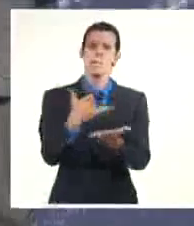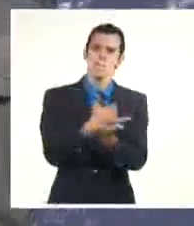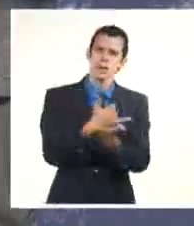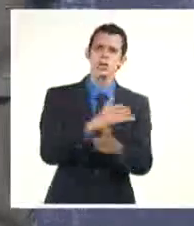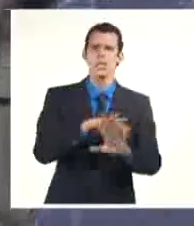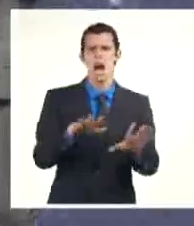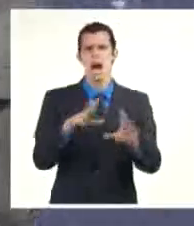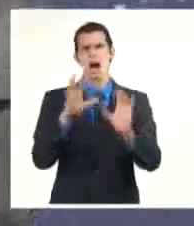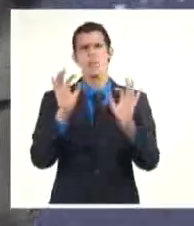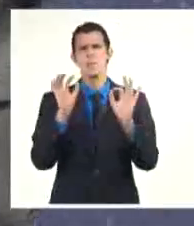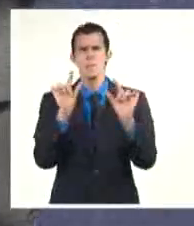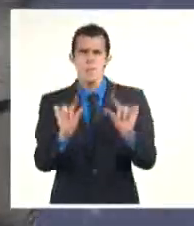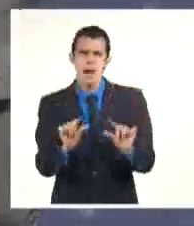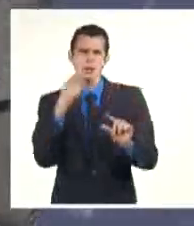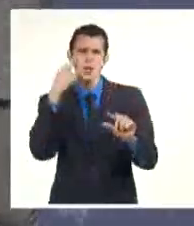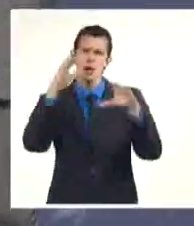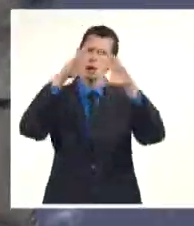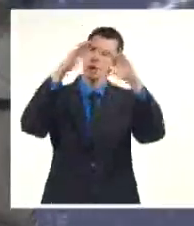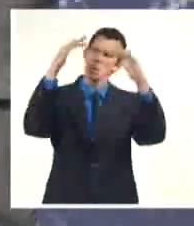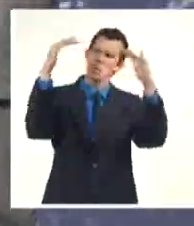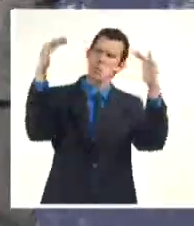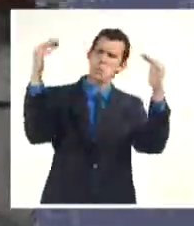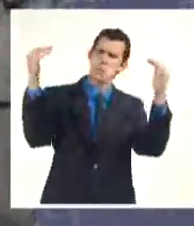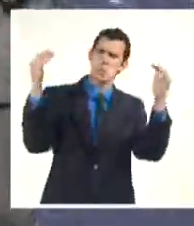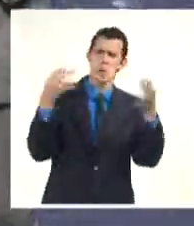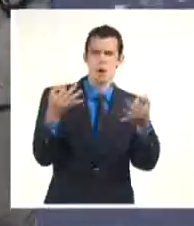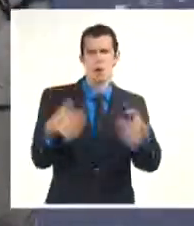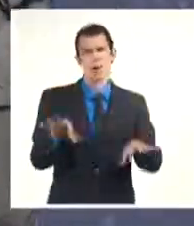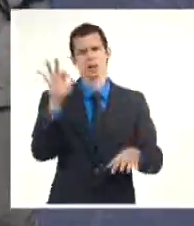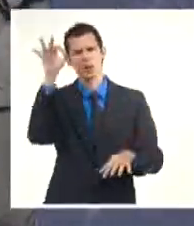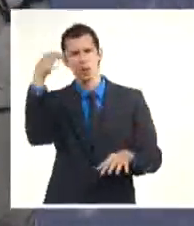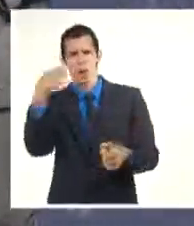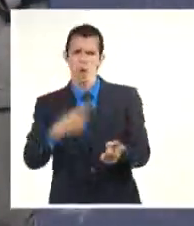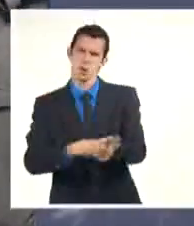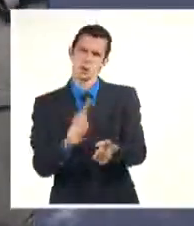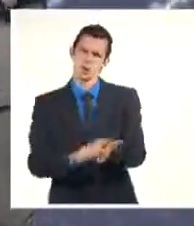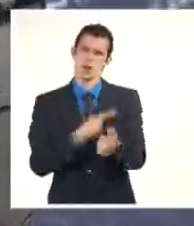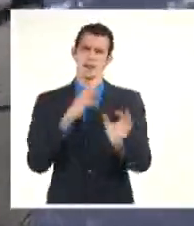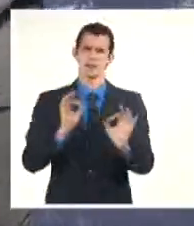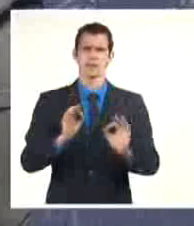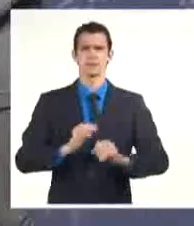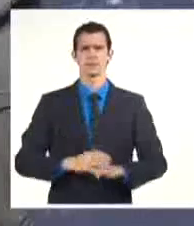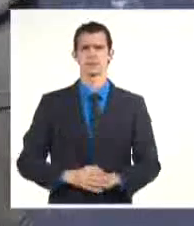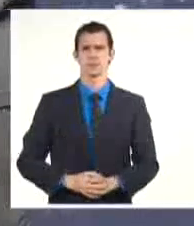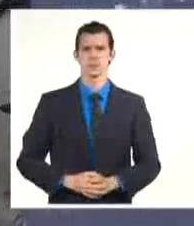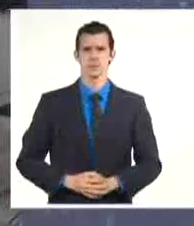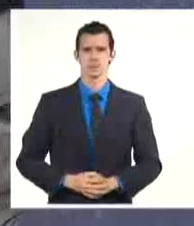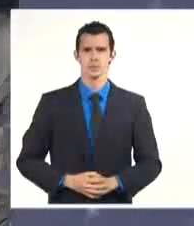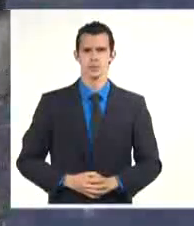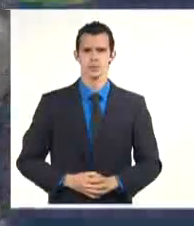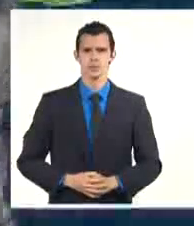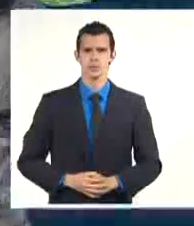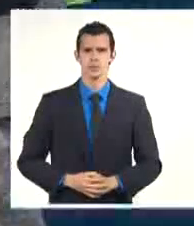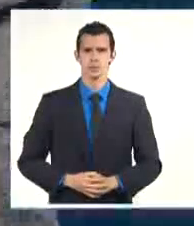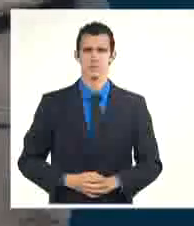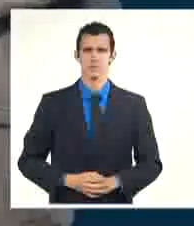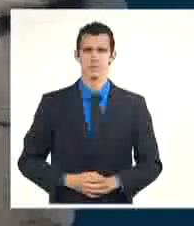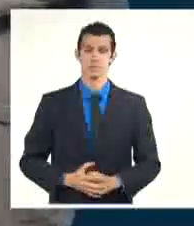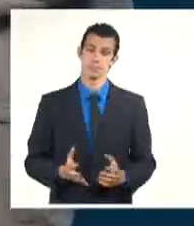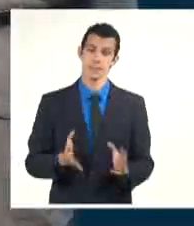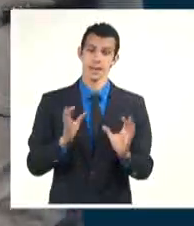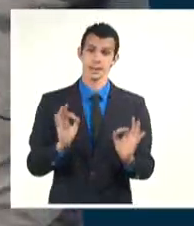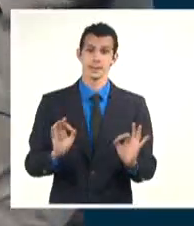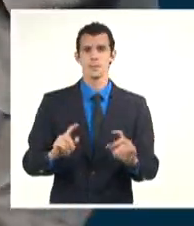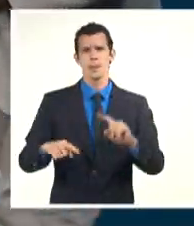convirtiéndose ya en condiciones más normales para esta época del año. Así que dicho esto, se pronostica